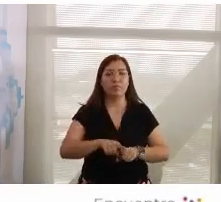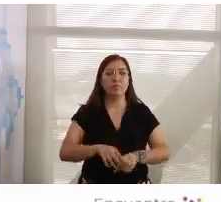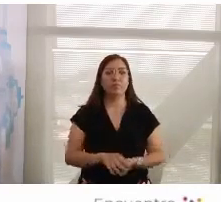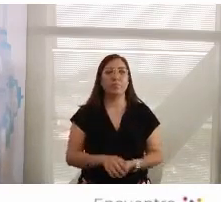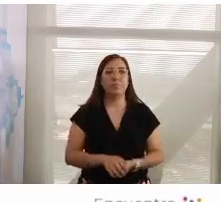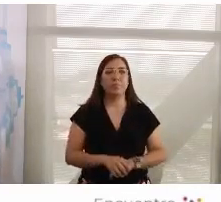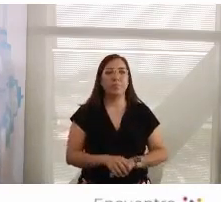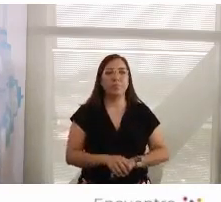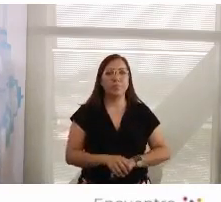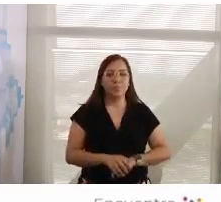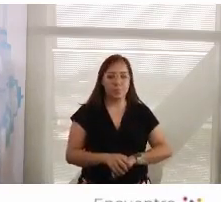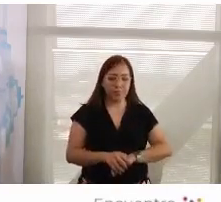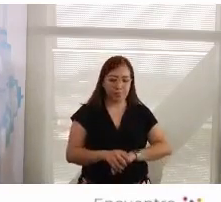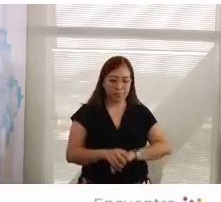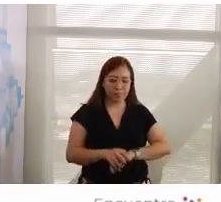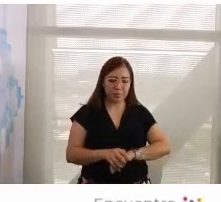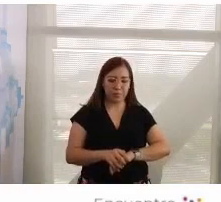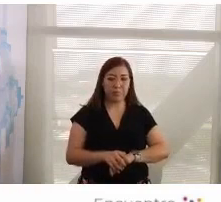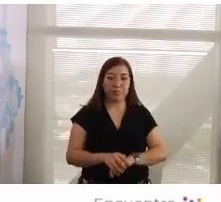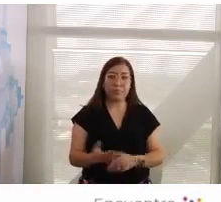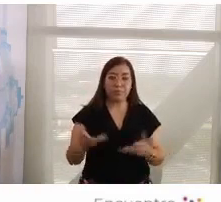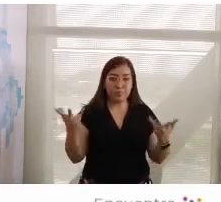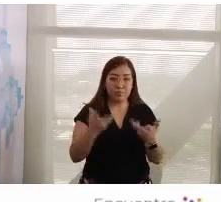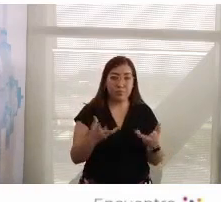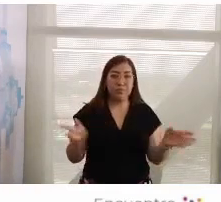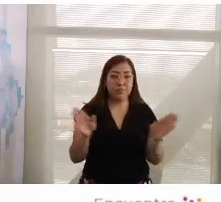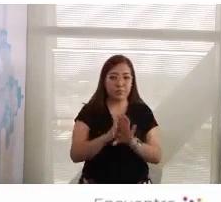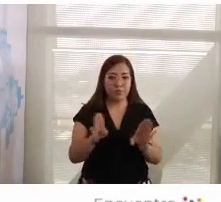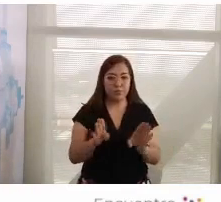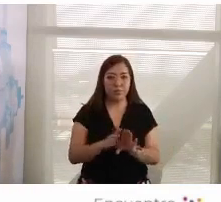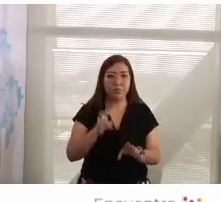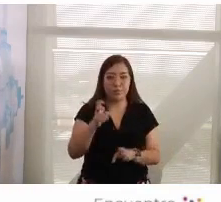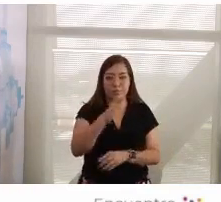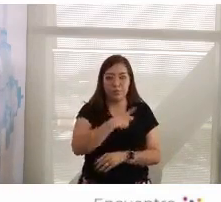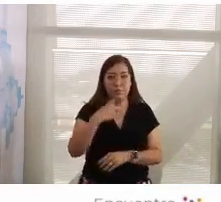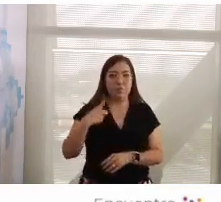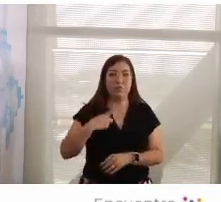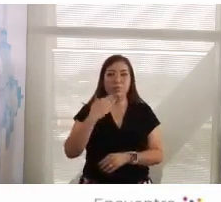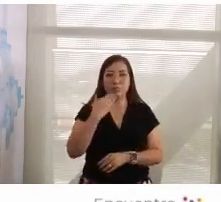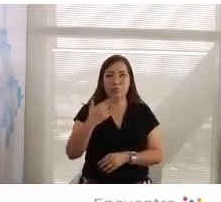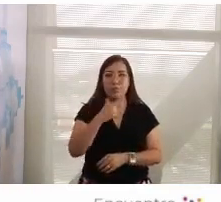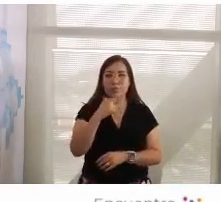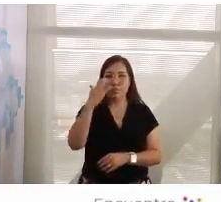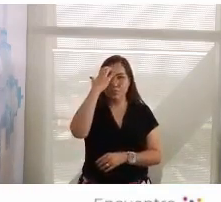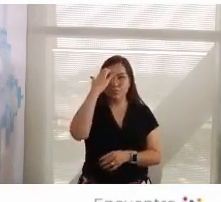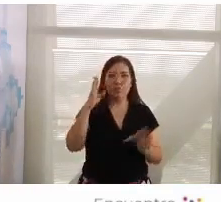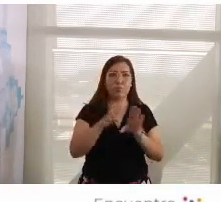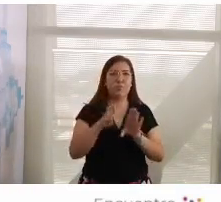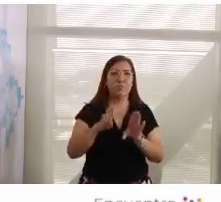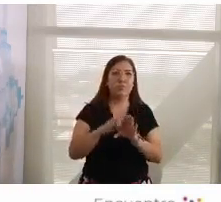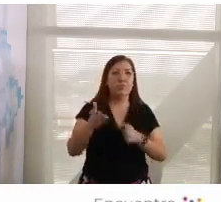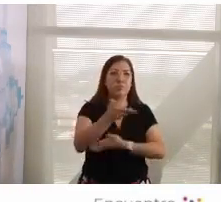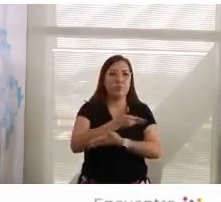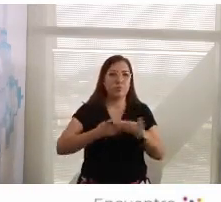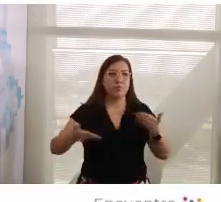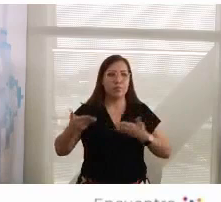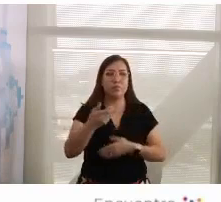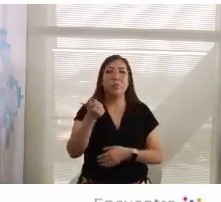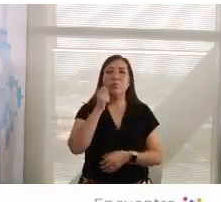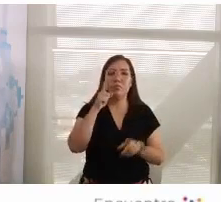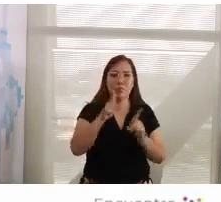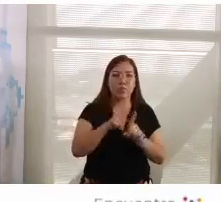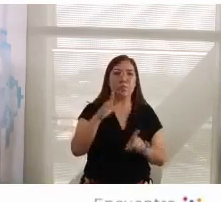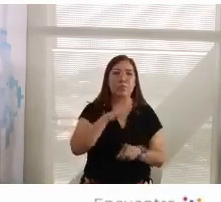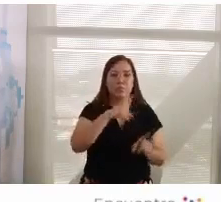difíciles para la identidad humana reconocer, aceptar y convivir con eso. Hay cosas que fueron